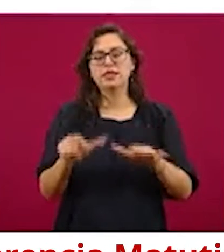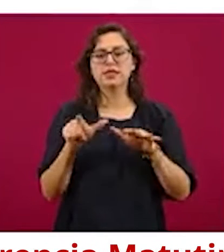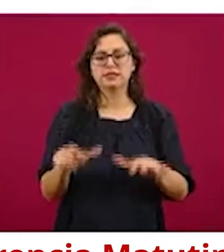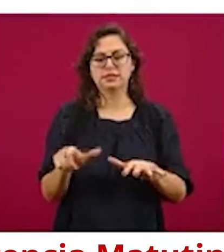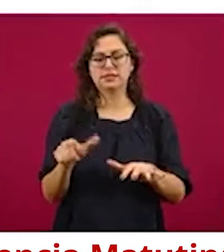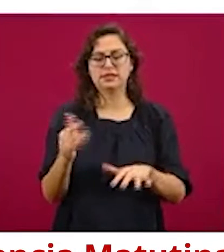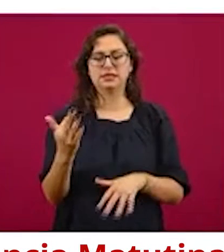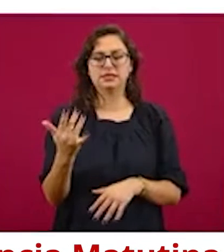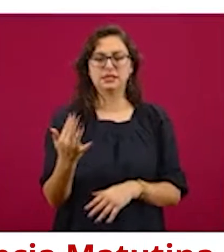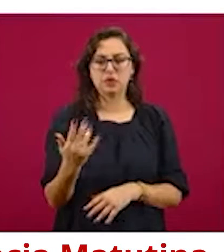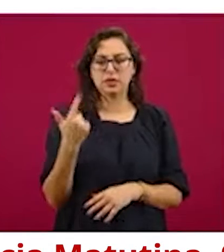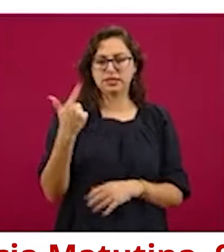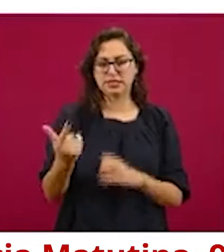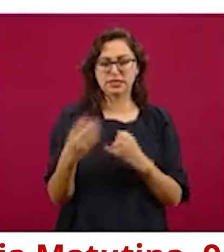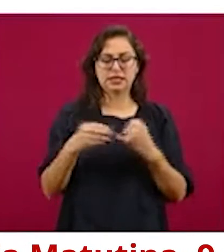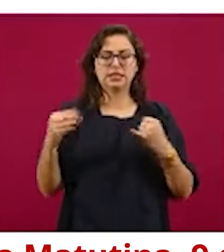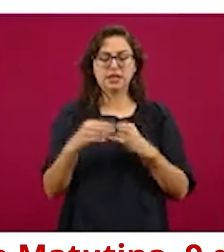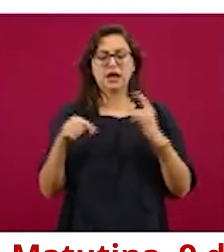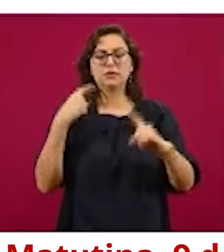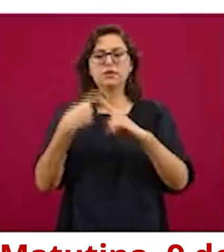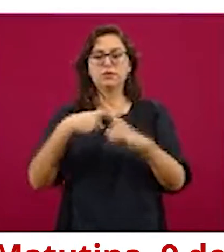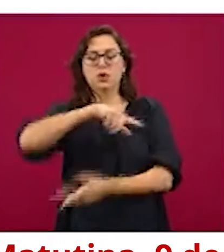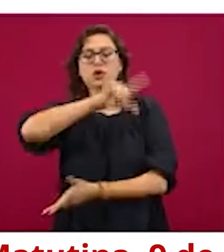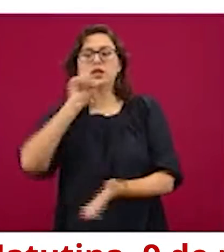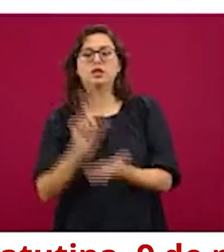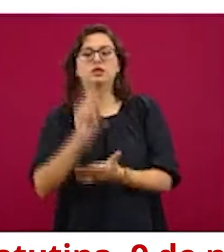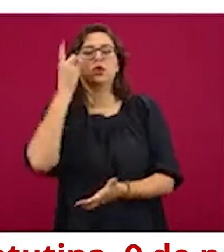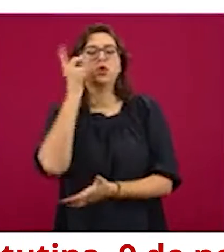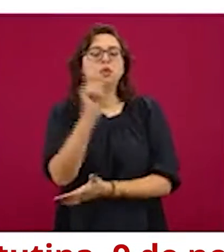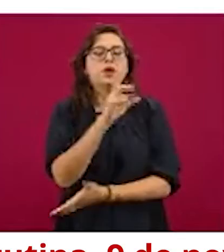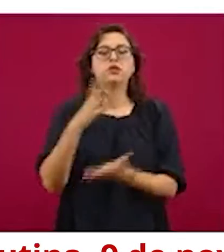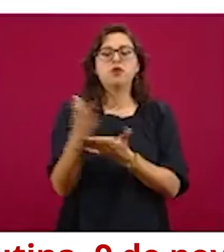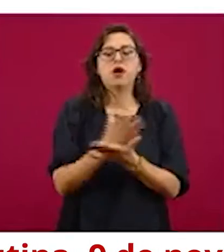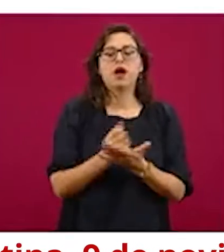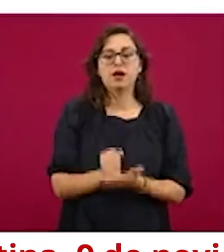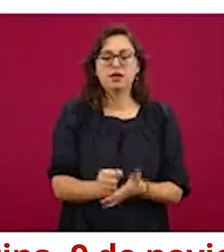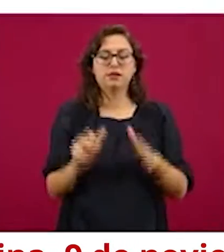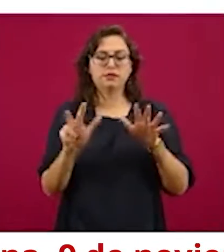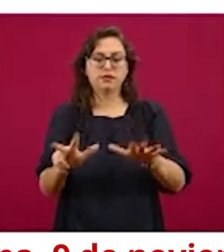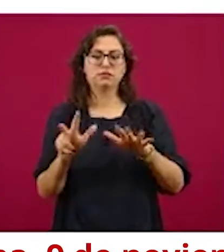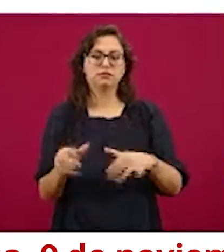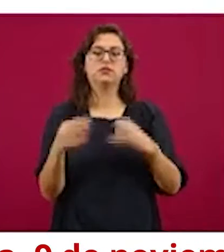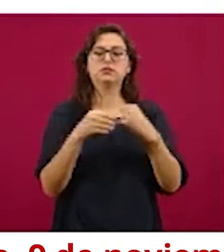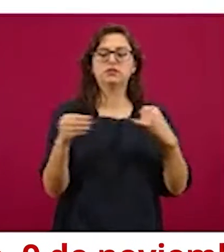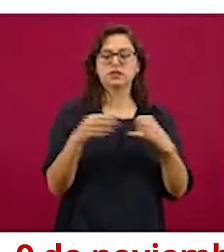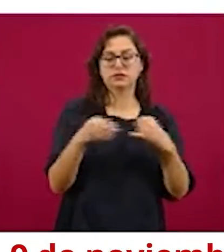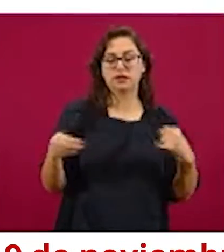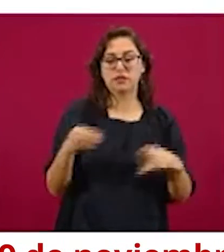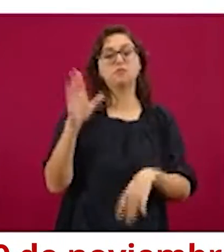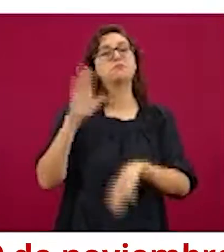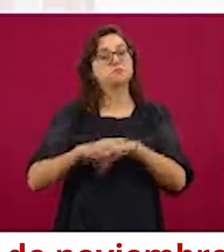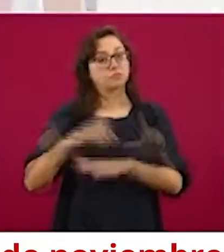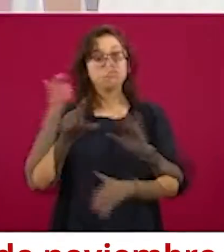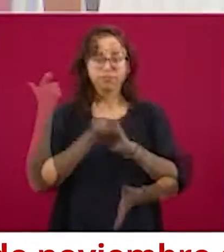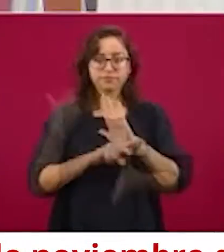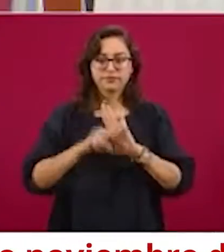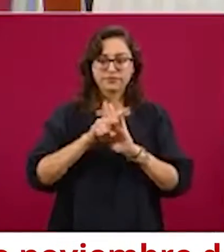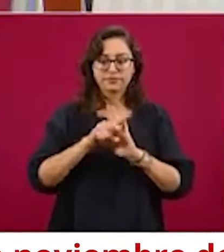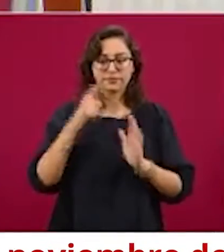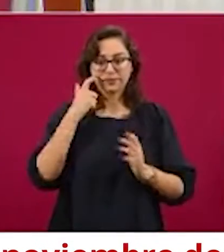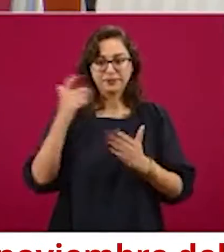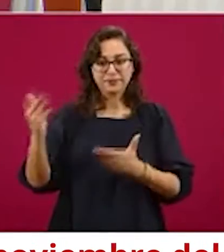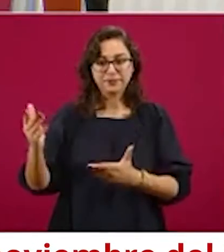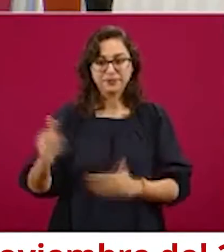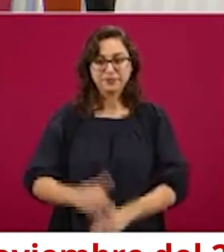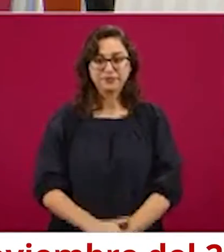con 57 centavos por litro, un margen de 18 centavos, siendo la opción más económica. La